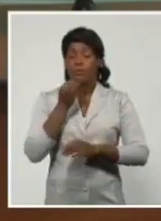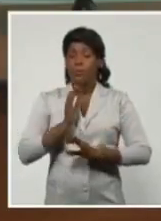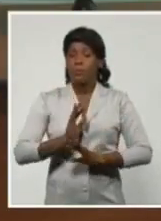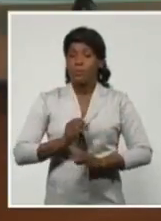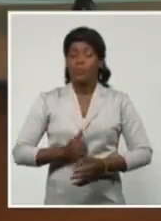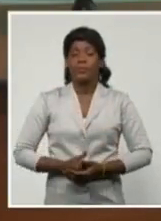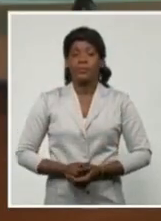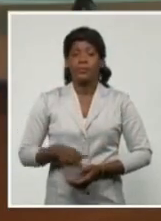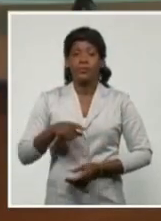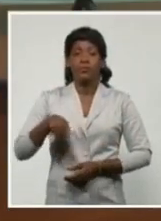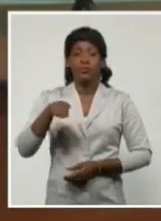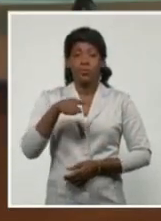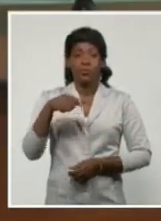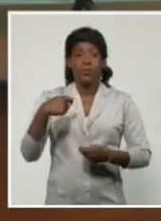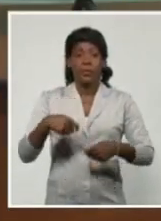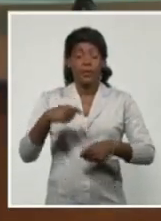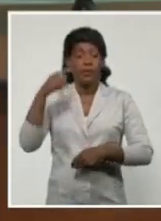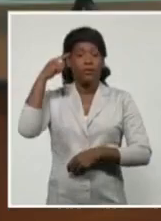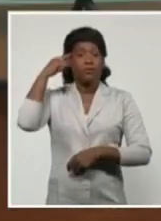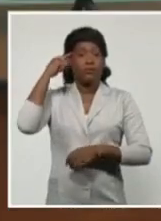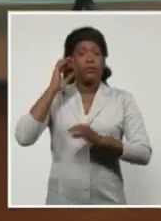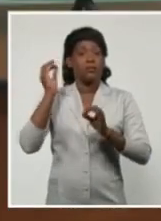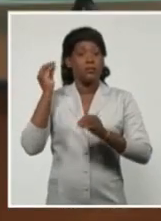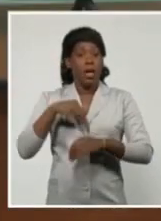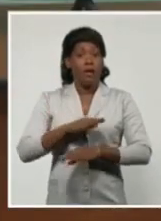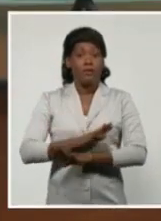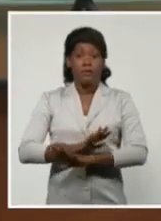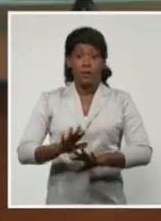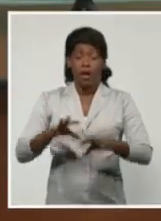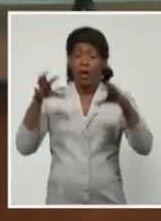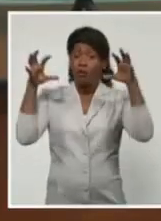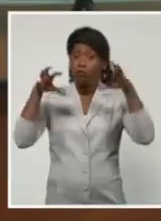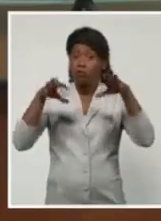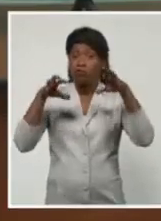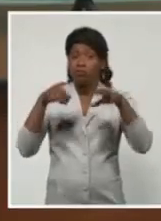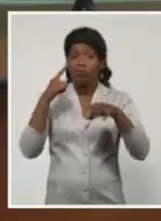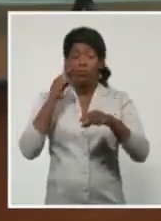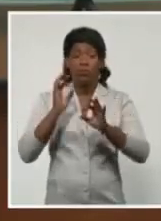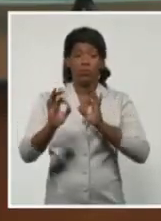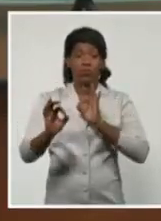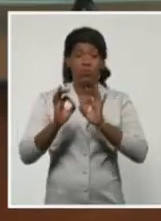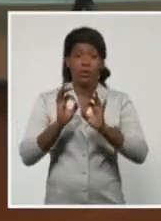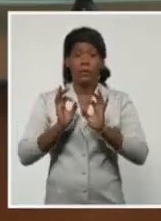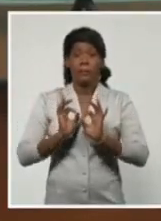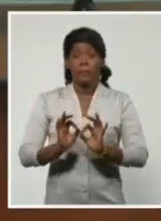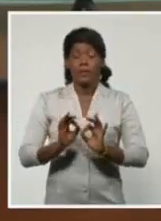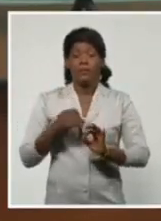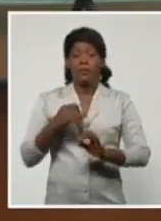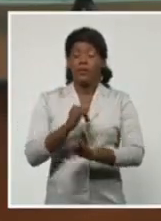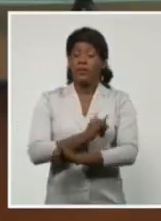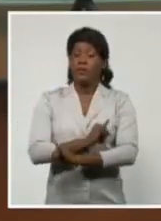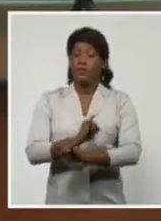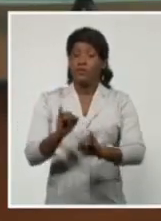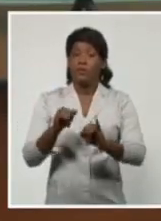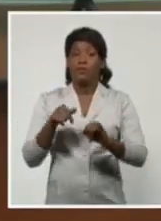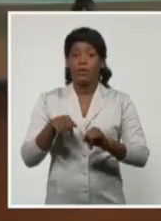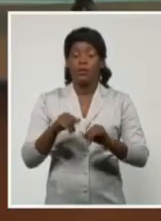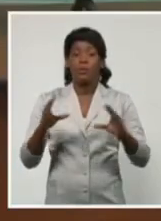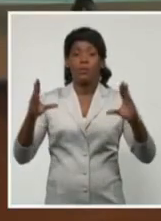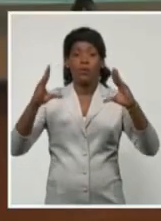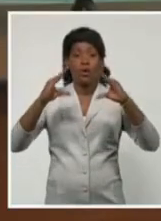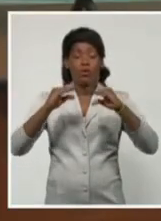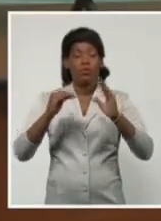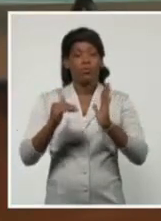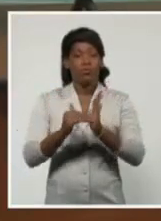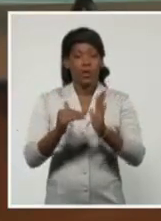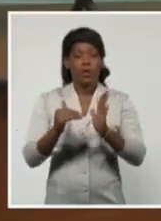tener presente eso en todas nuestras acciones a lo largo del final de esta tarde y también esta noche cuando ya